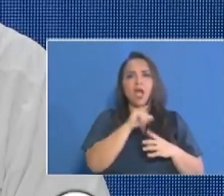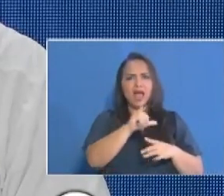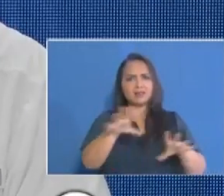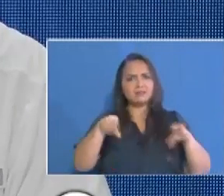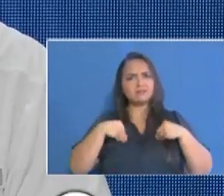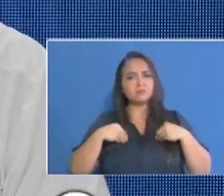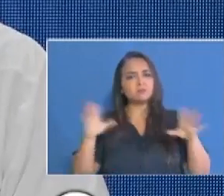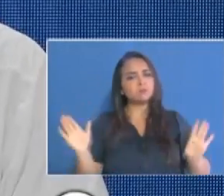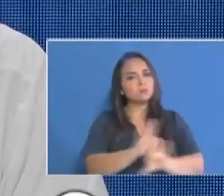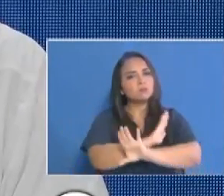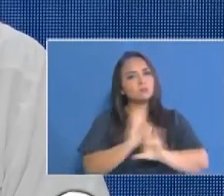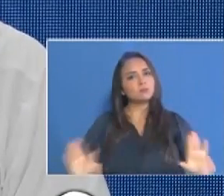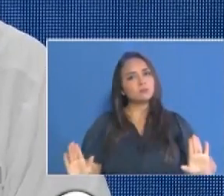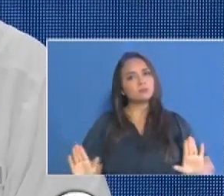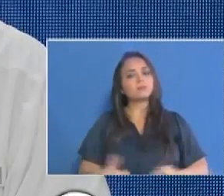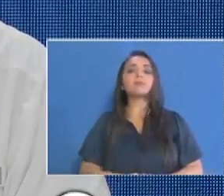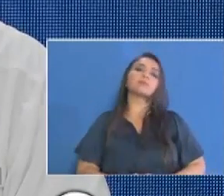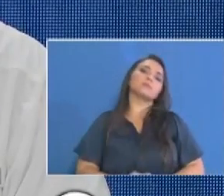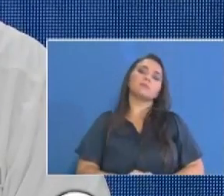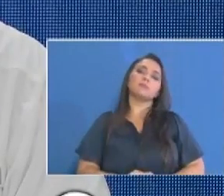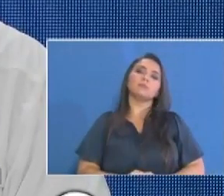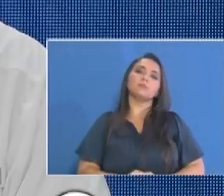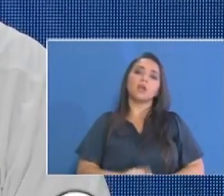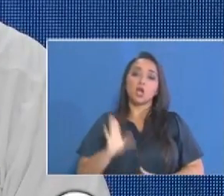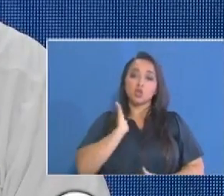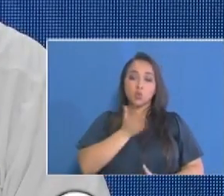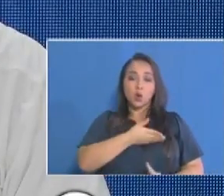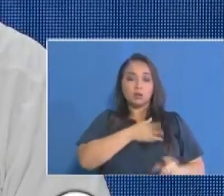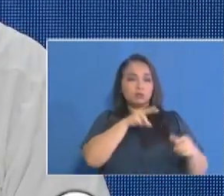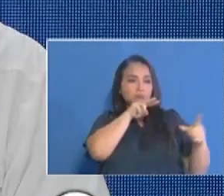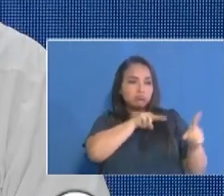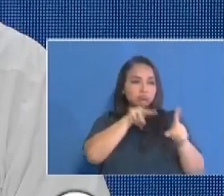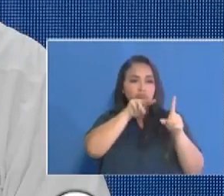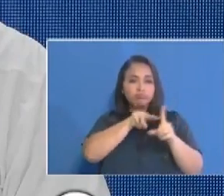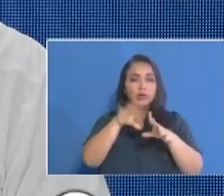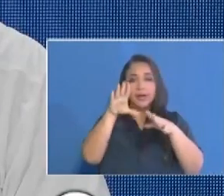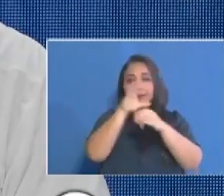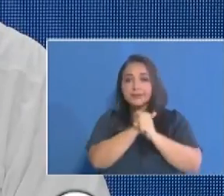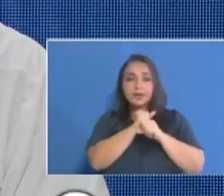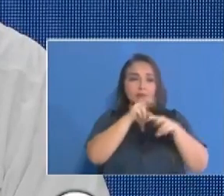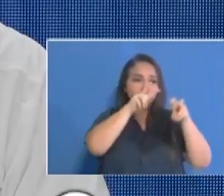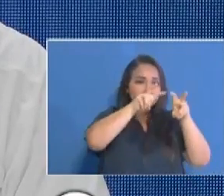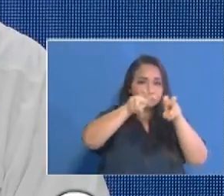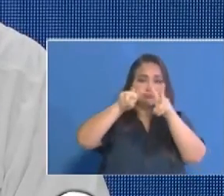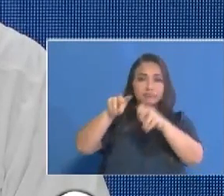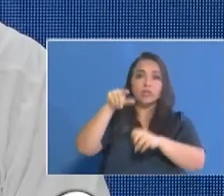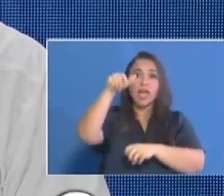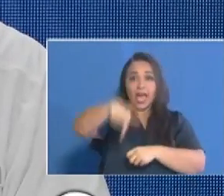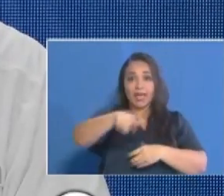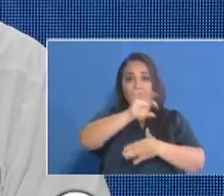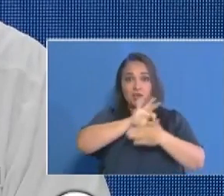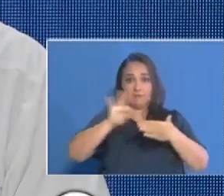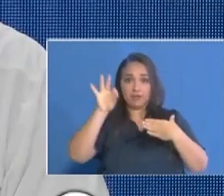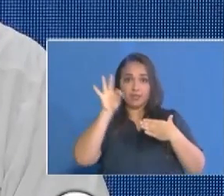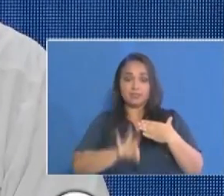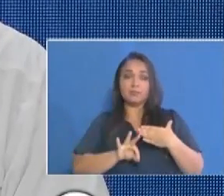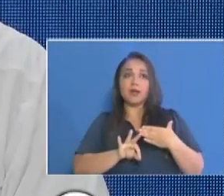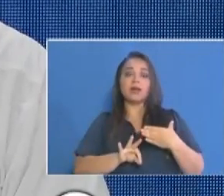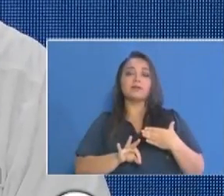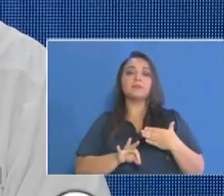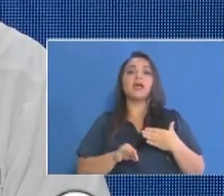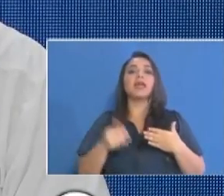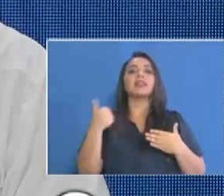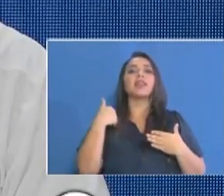aceptado como parte de los controles que se realiza y se aplicará este fin de semana tenemos las